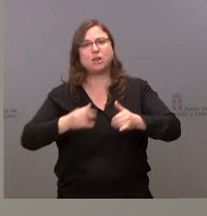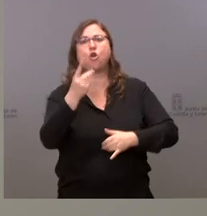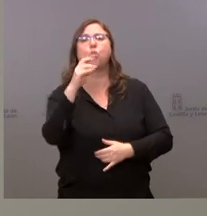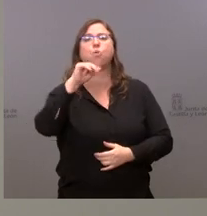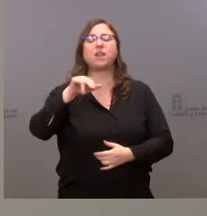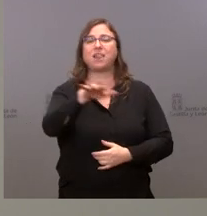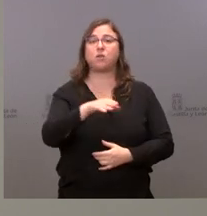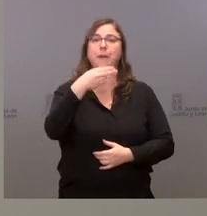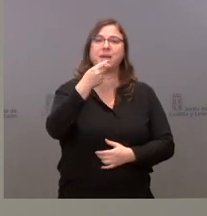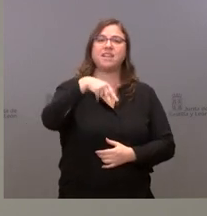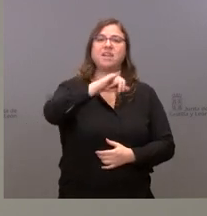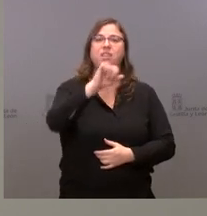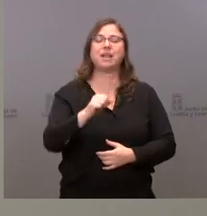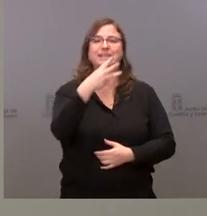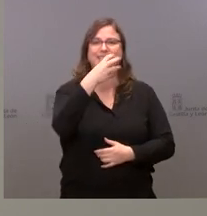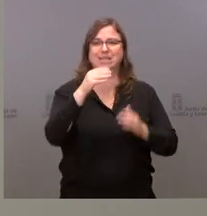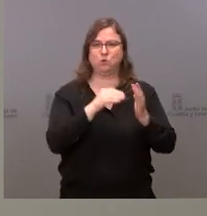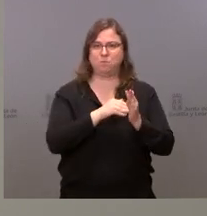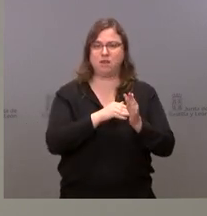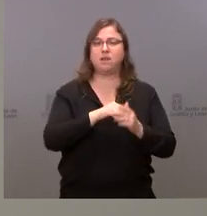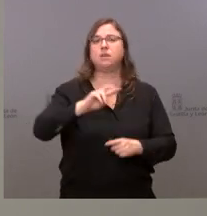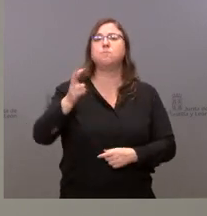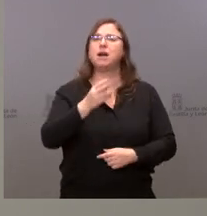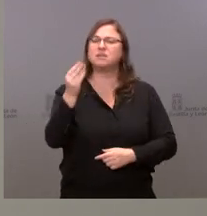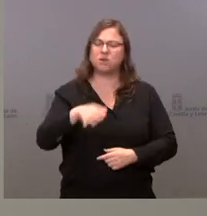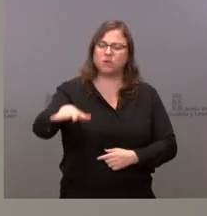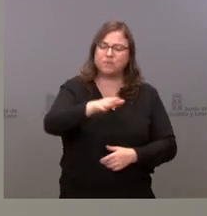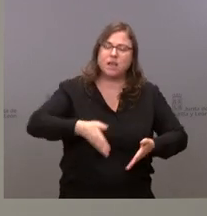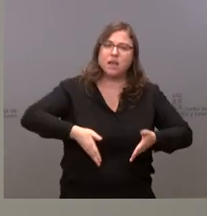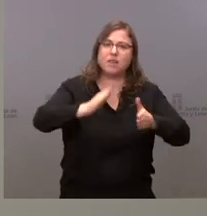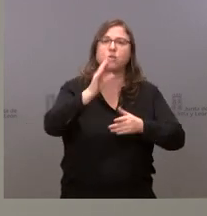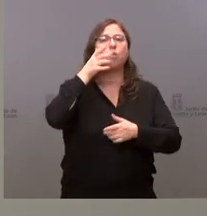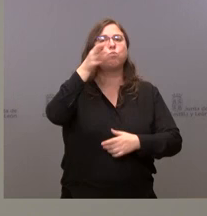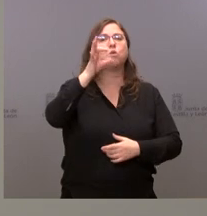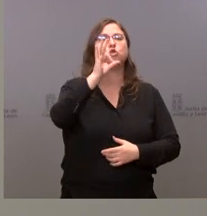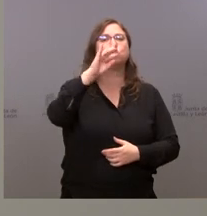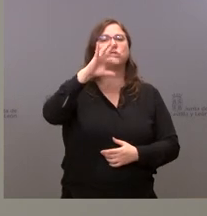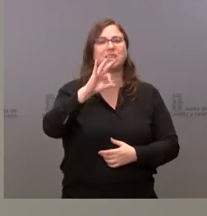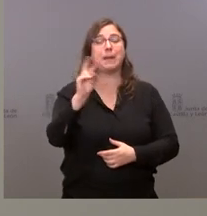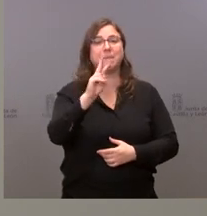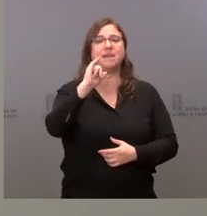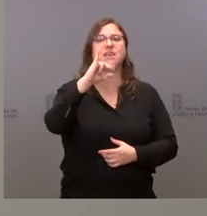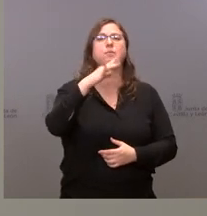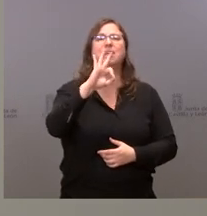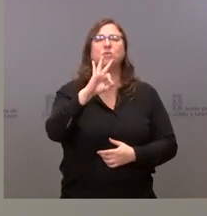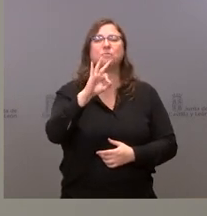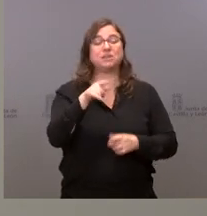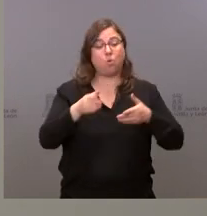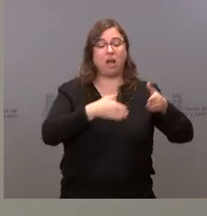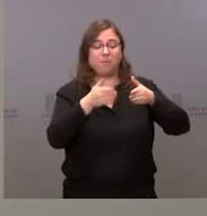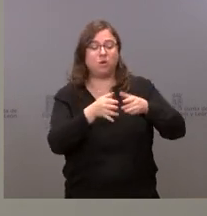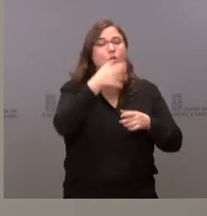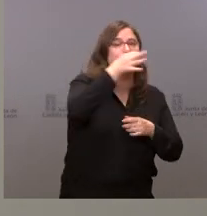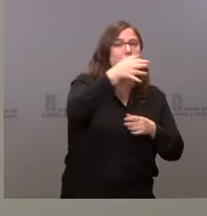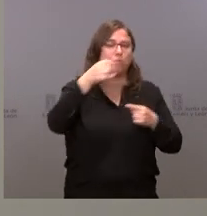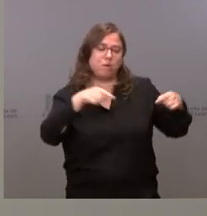La Bañeza, 300 mil euros. Y mejoras en el acceso a Sosas de la Ciana, Villablino, que es un camino que une Sosas y Robles